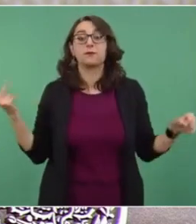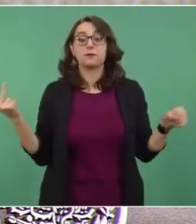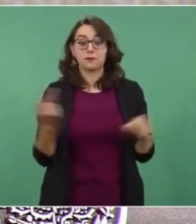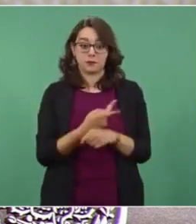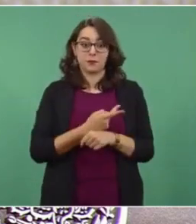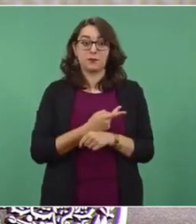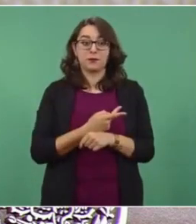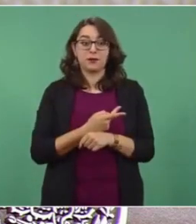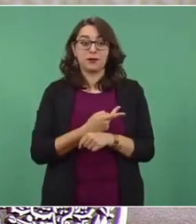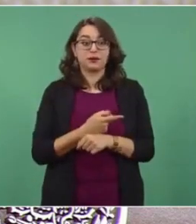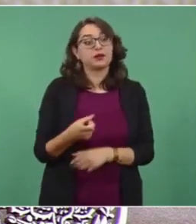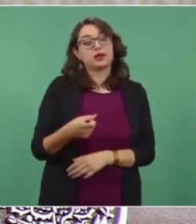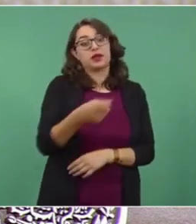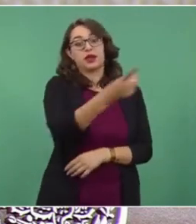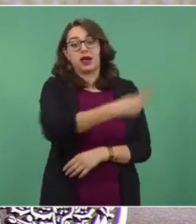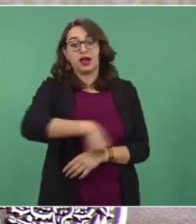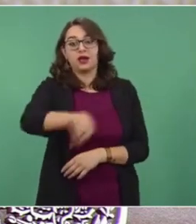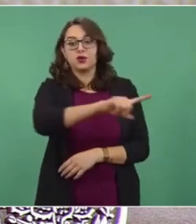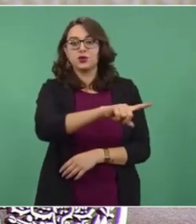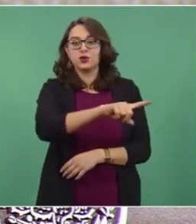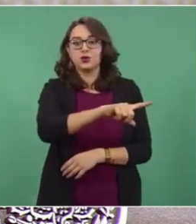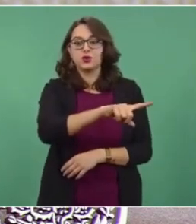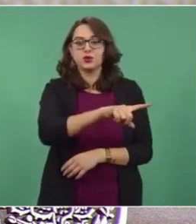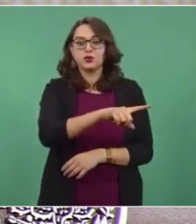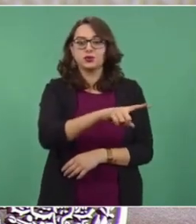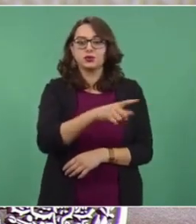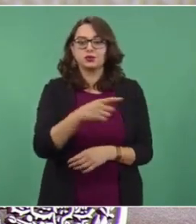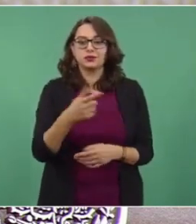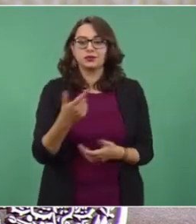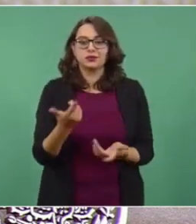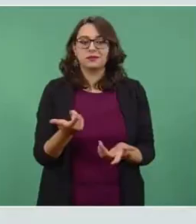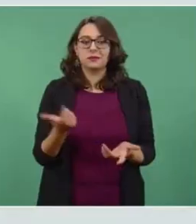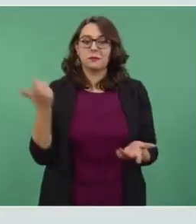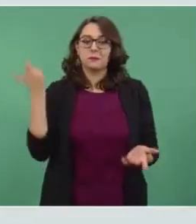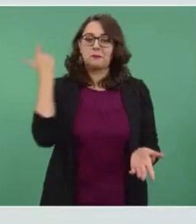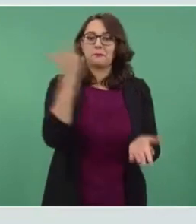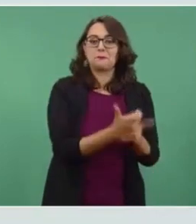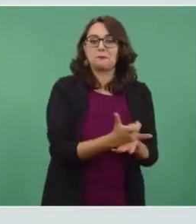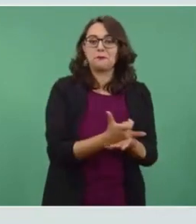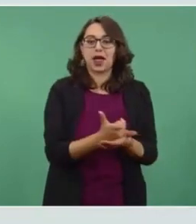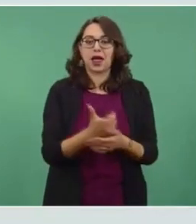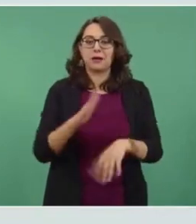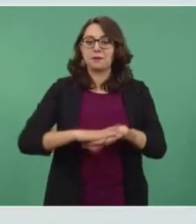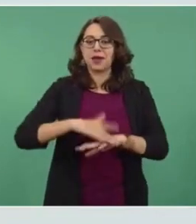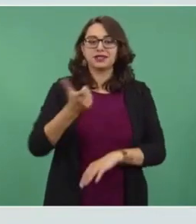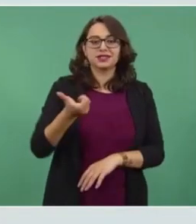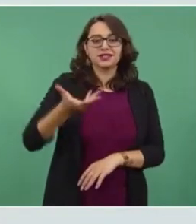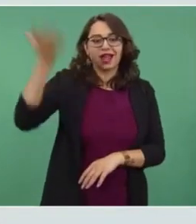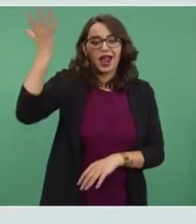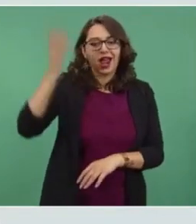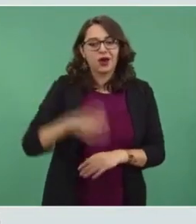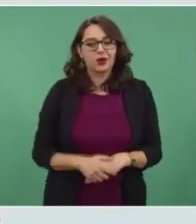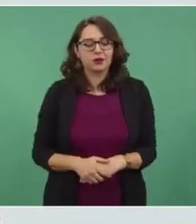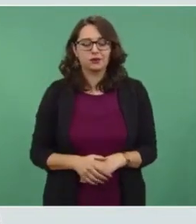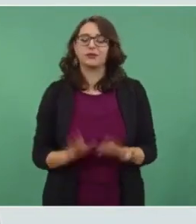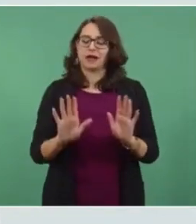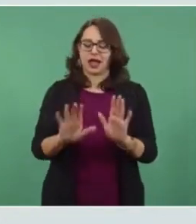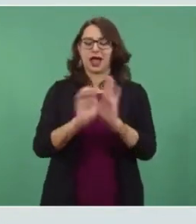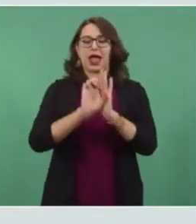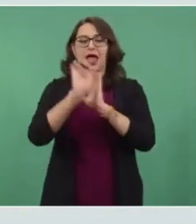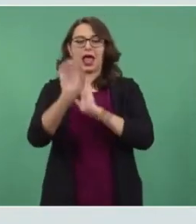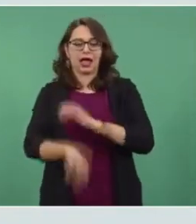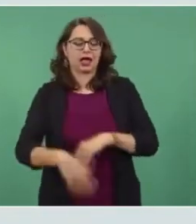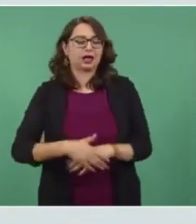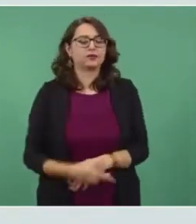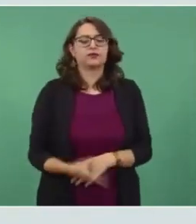todos se les paga por igual el precio más alto. Si uno cotizó a 2